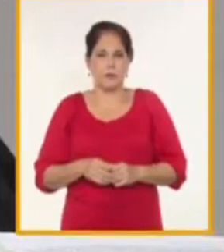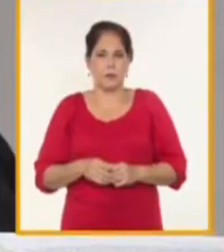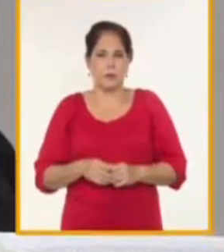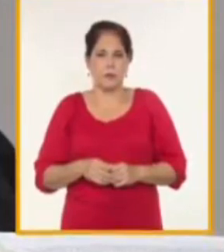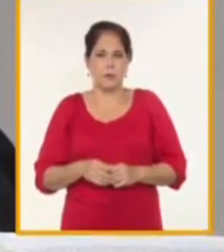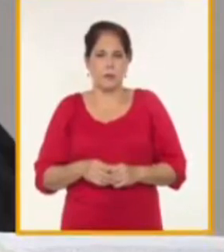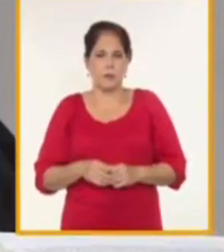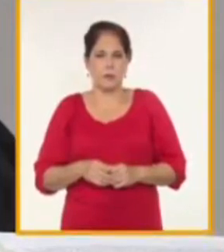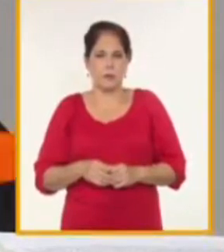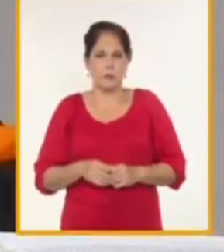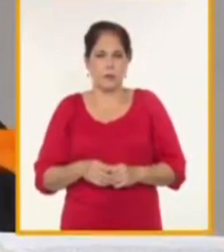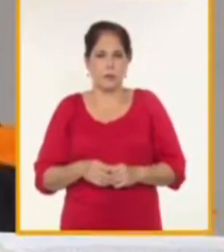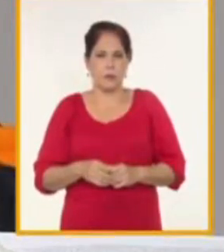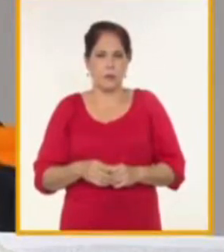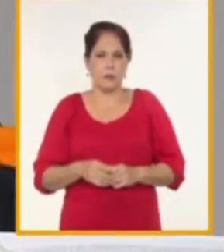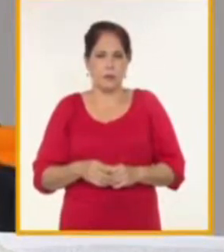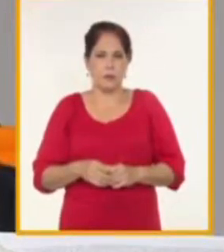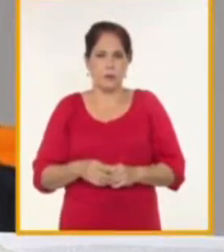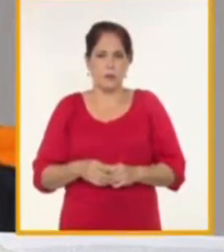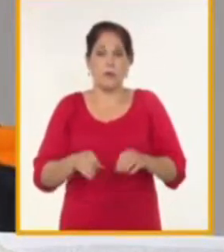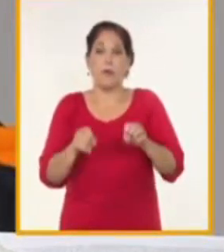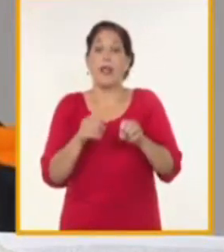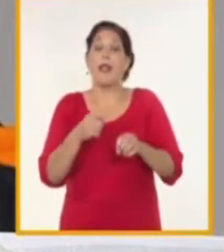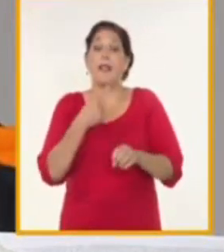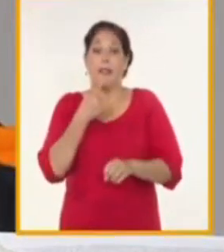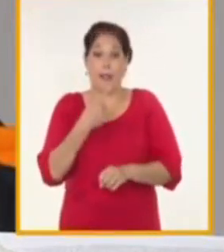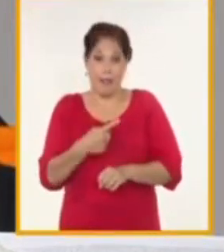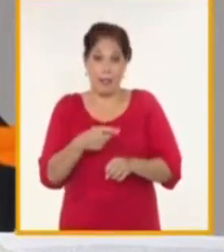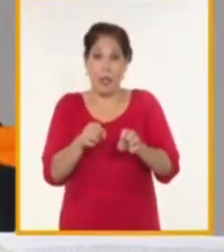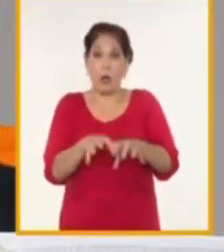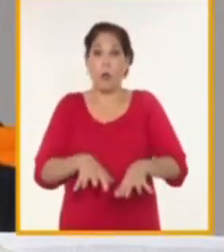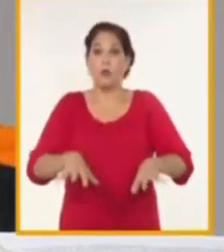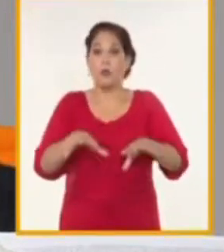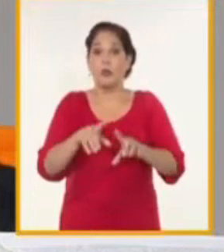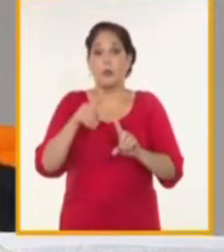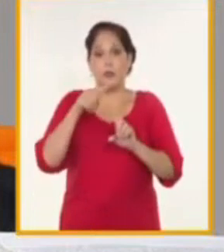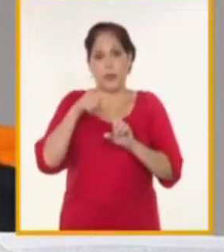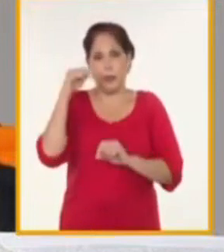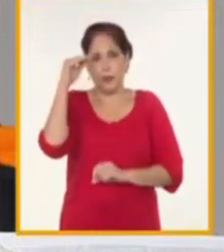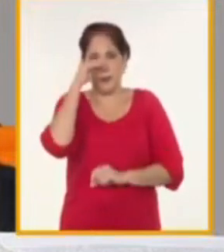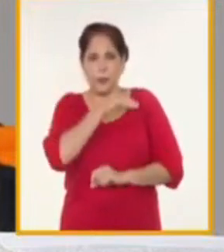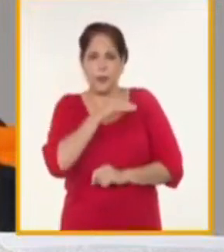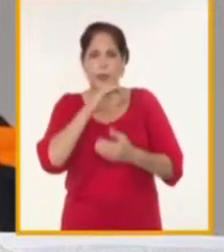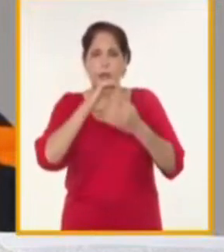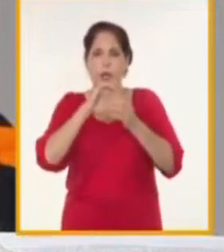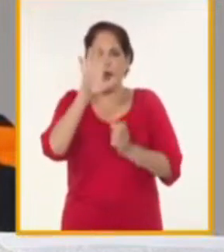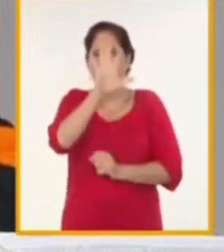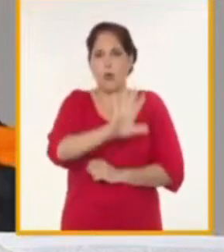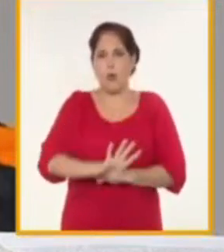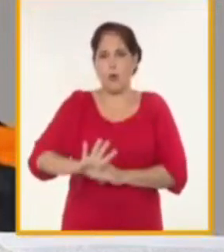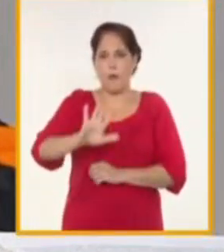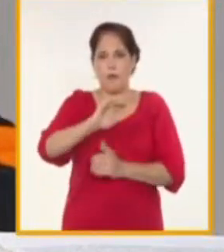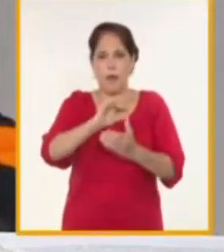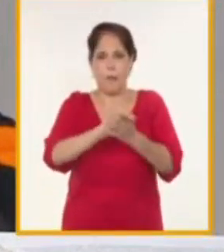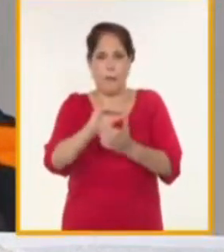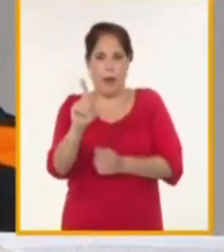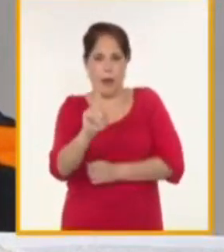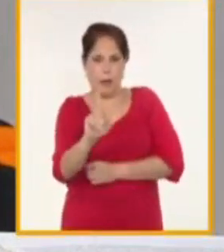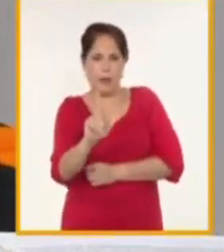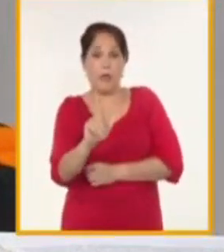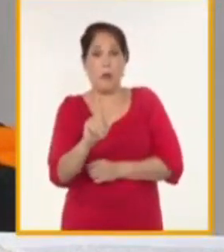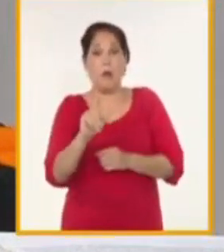ahorita comentábamos en la condición desde el punto de vista tecnológico y geográfico que tiene la terminal con la conclusión del